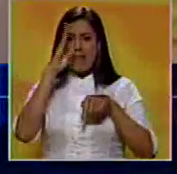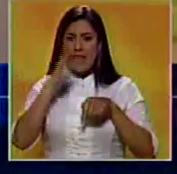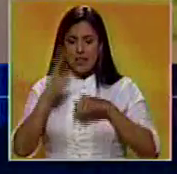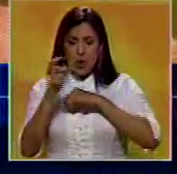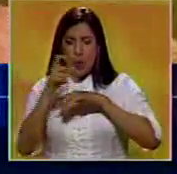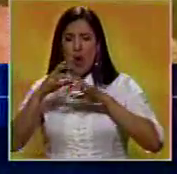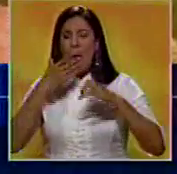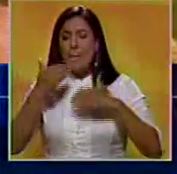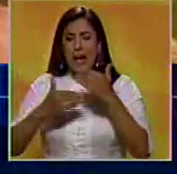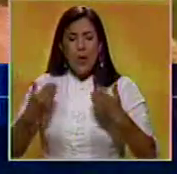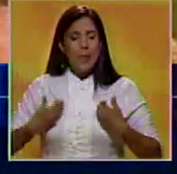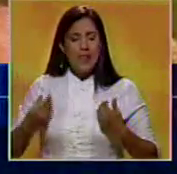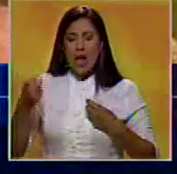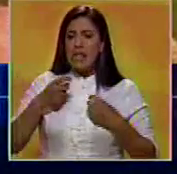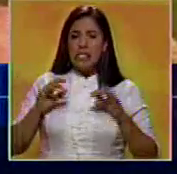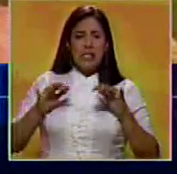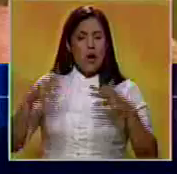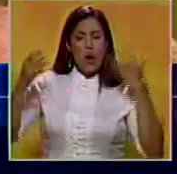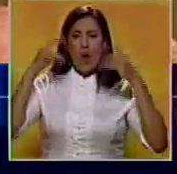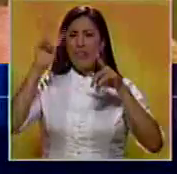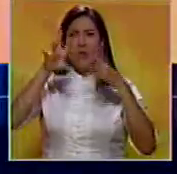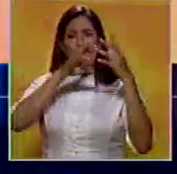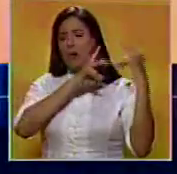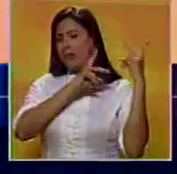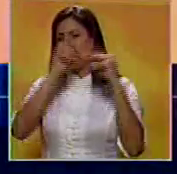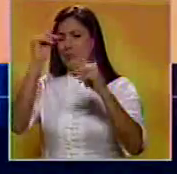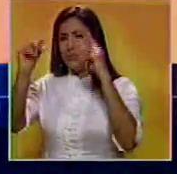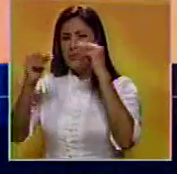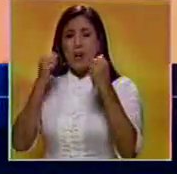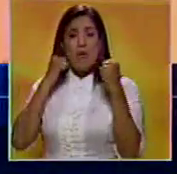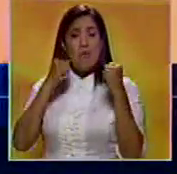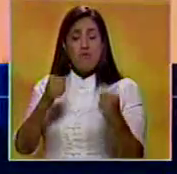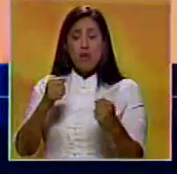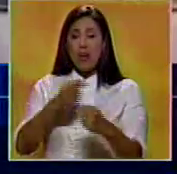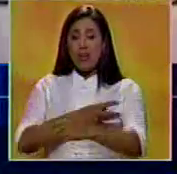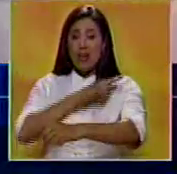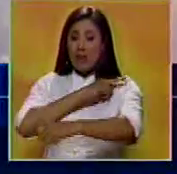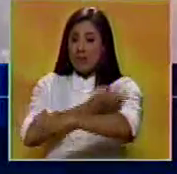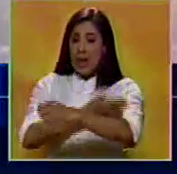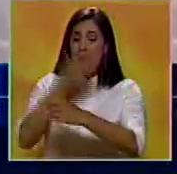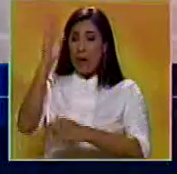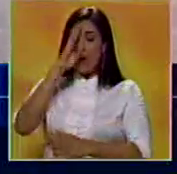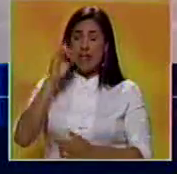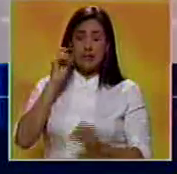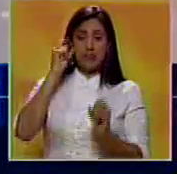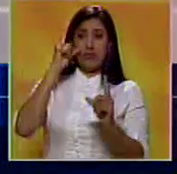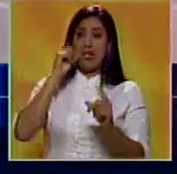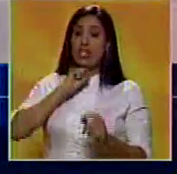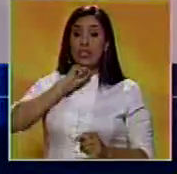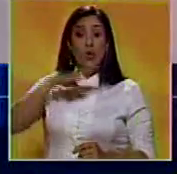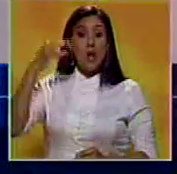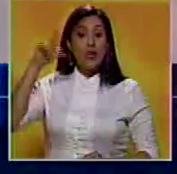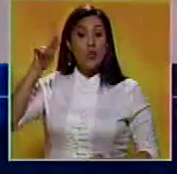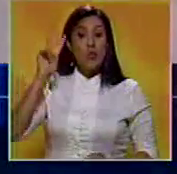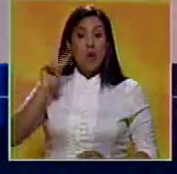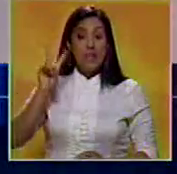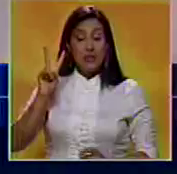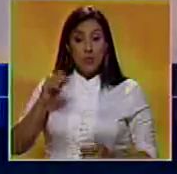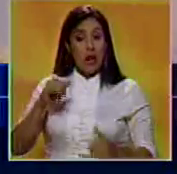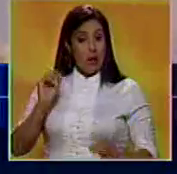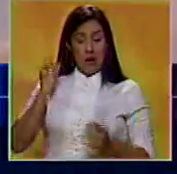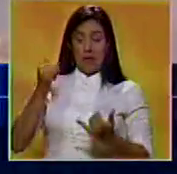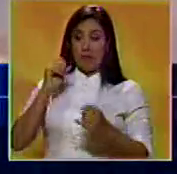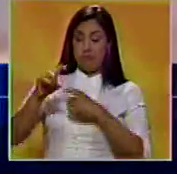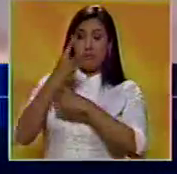frontera en busca de una mejor calidad de vida. El éxodo de venezolanos ha sido considerado por las autoridades brasileñas como histórico, a la par